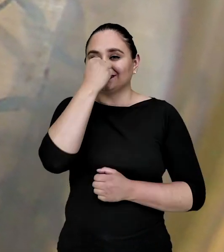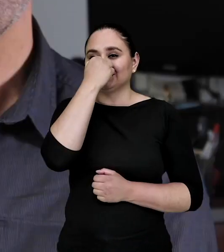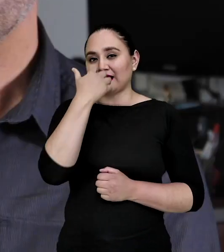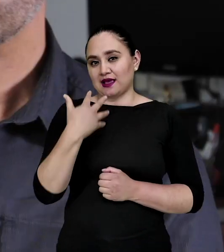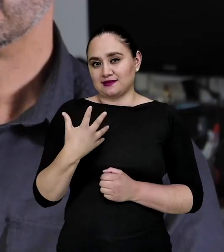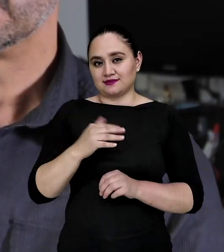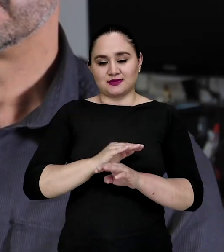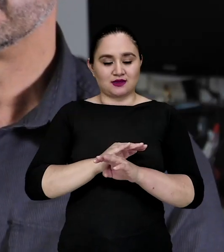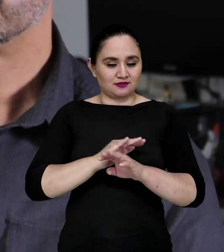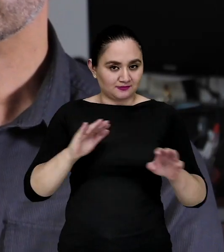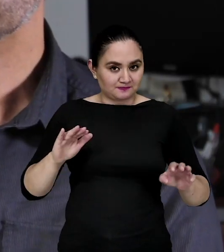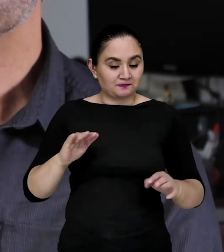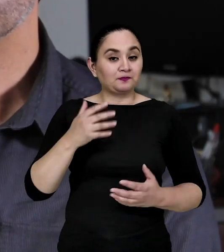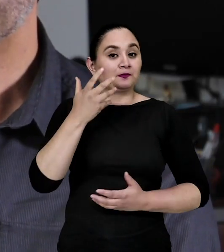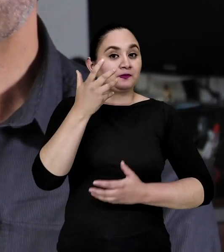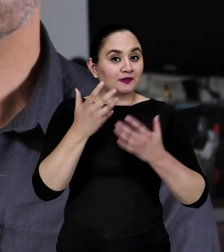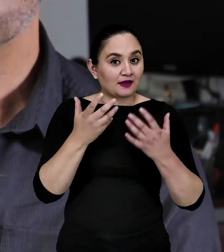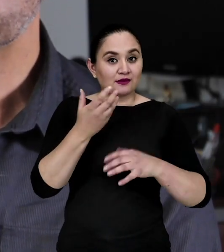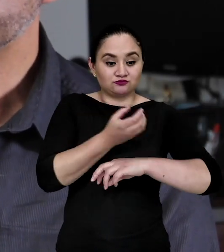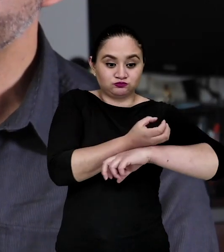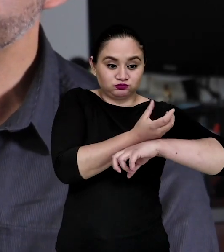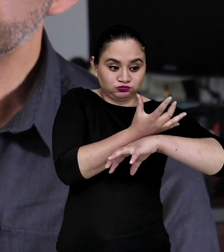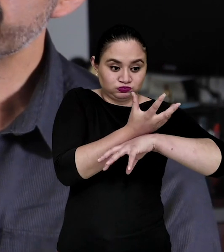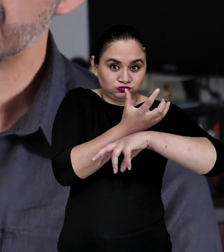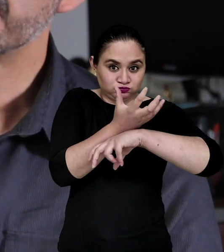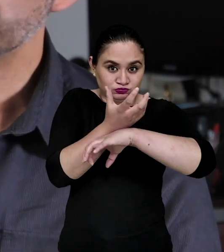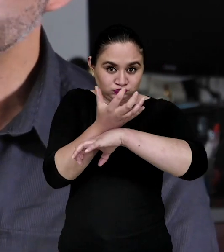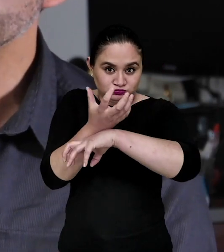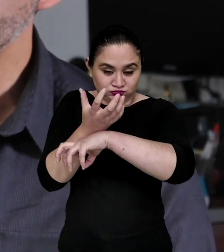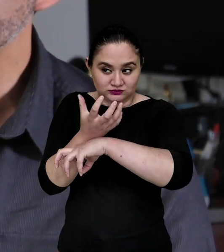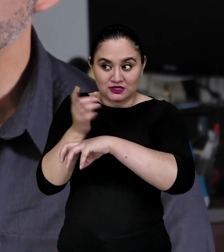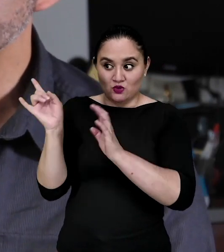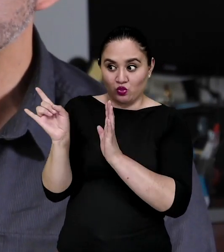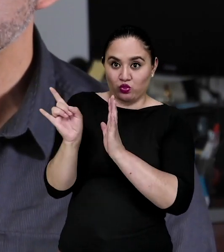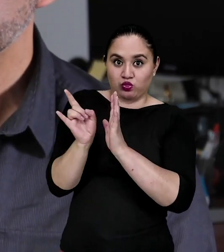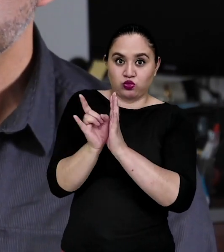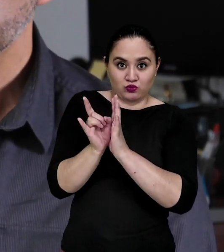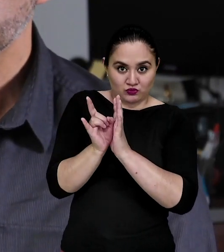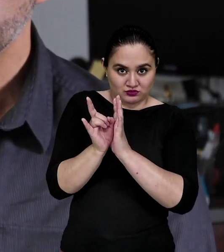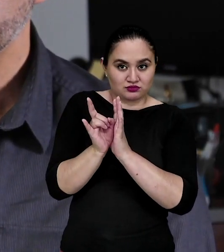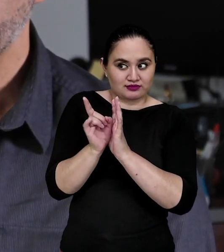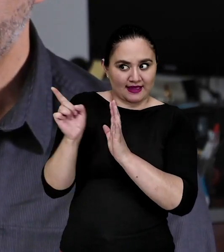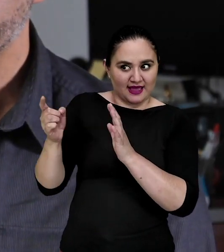si es que este parásito que está en la sangre de algunos mamíferos,